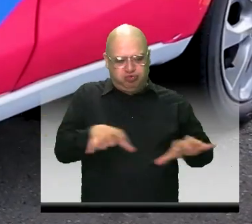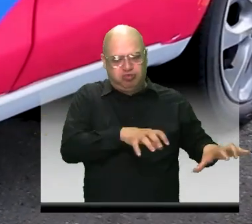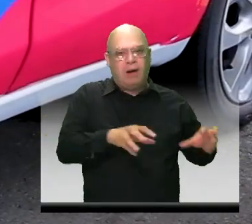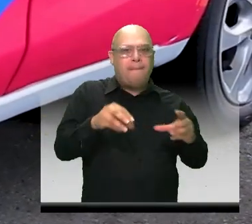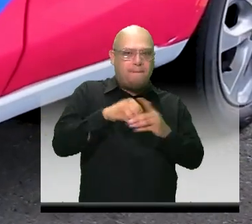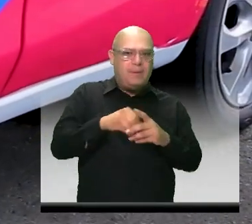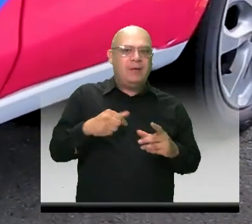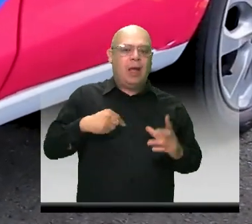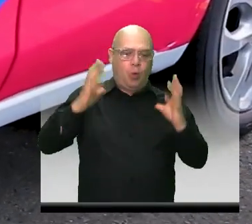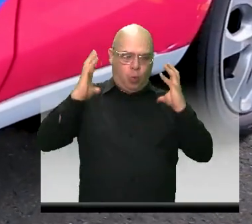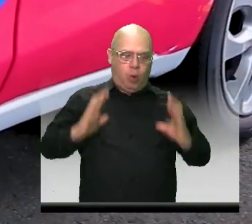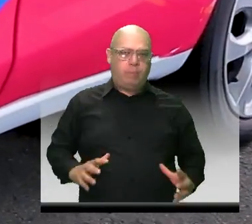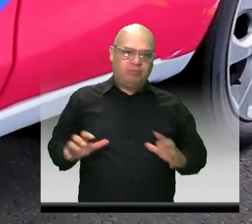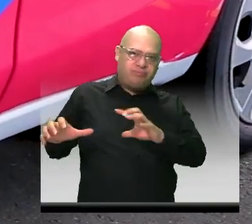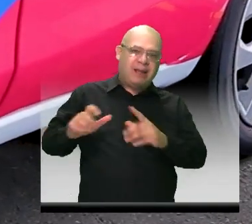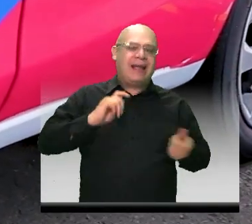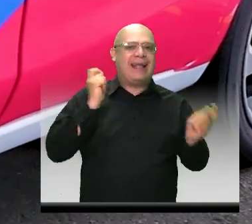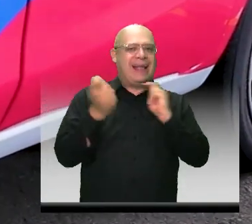físico.